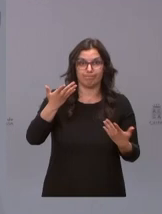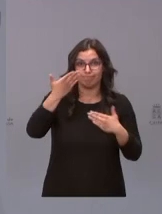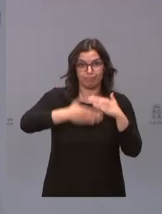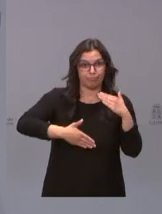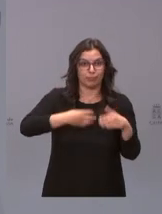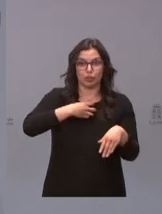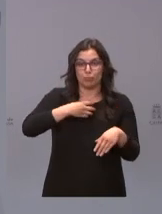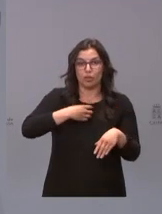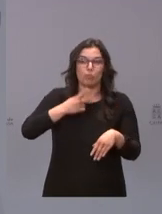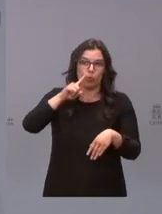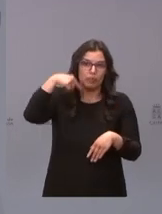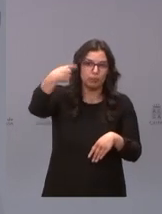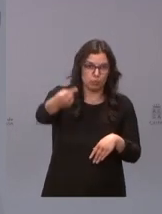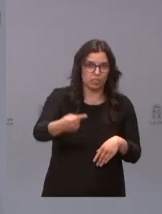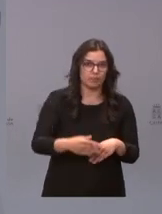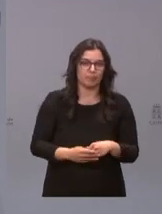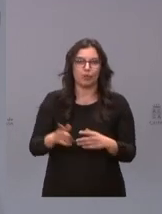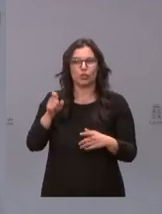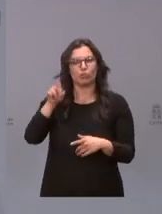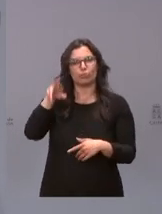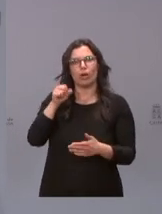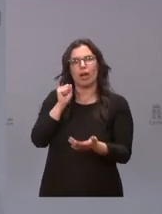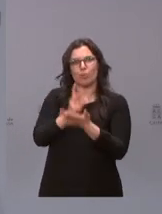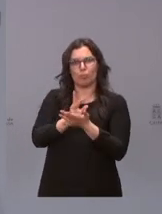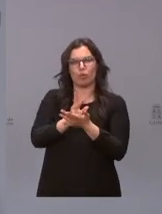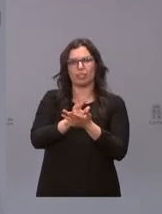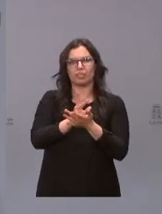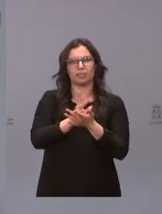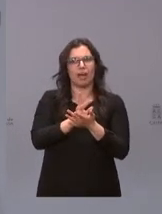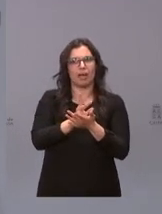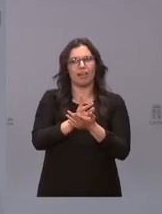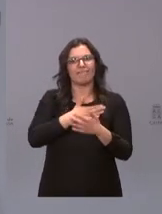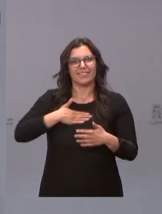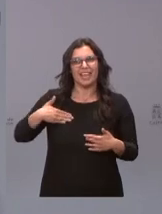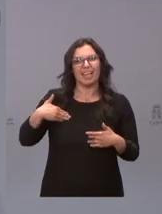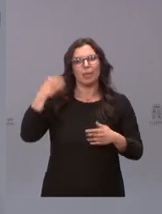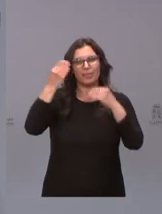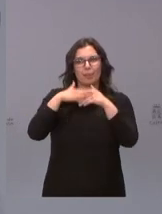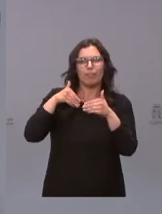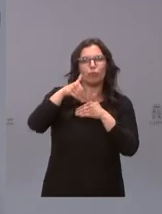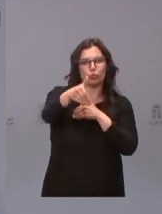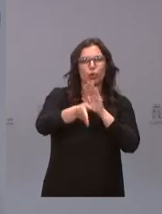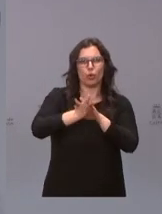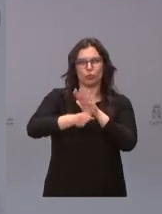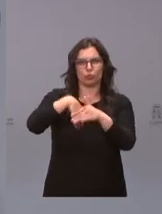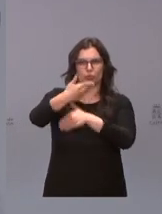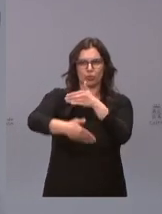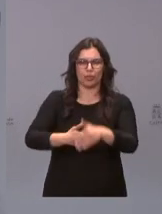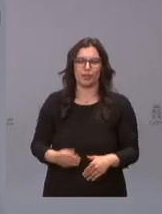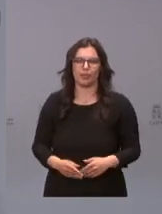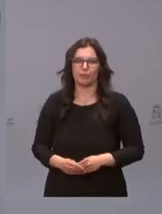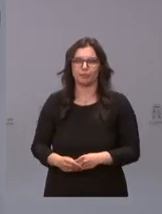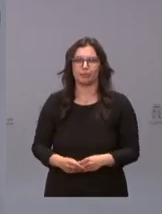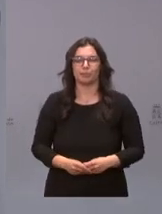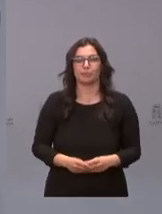será en los años siguientes pero esto es una apuesta que nace con vocación de futuro y de continuidad cuando estoy